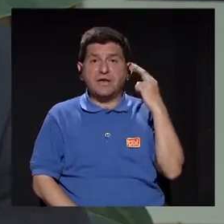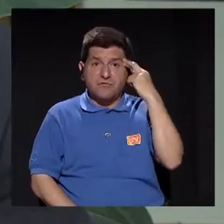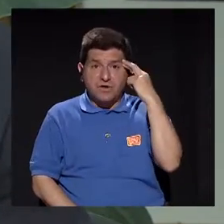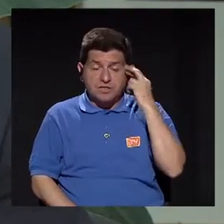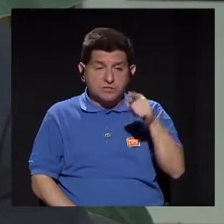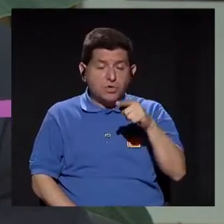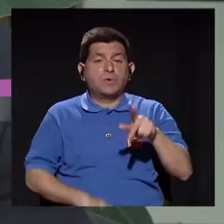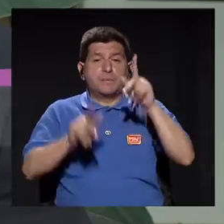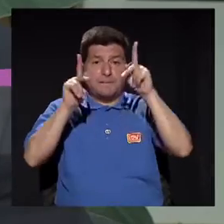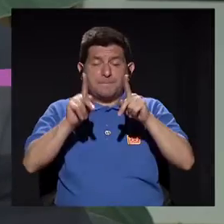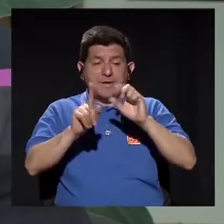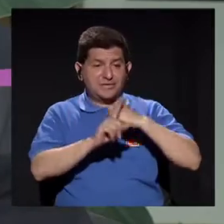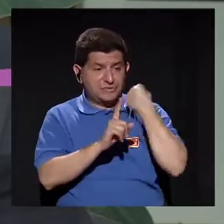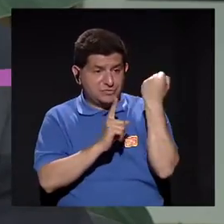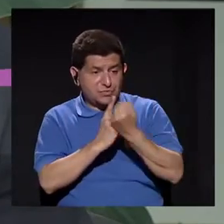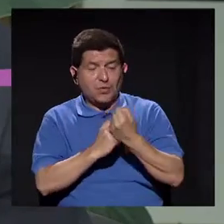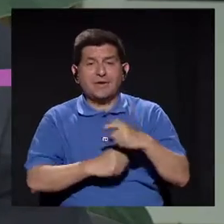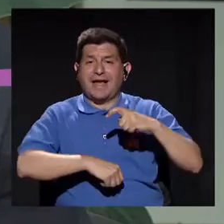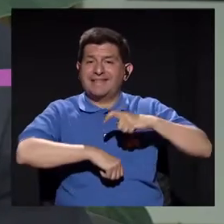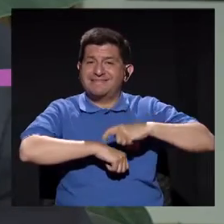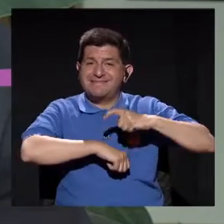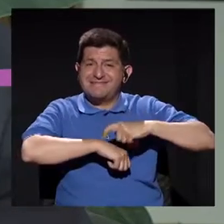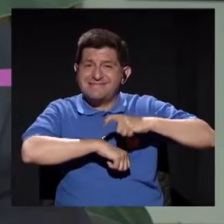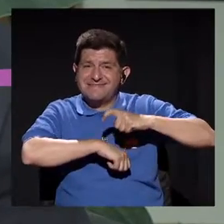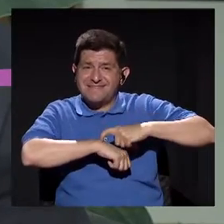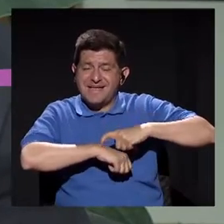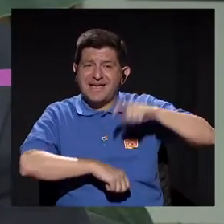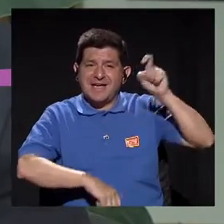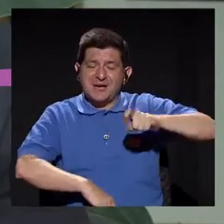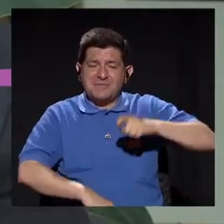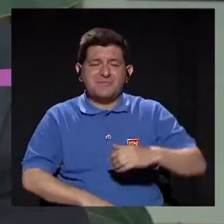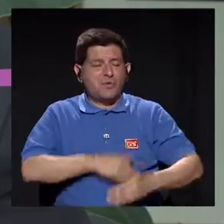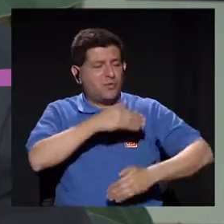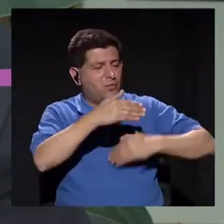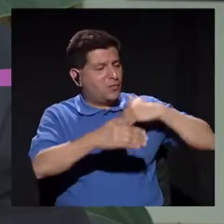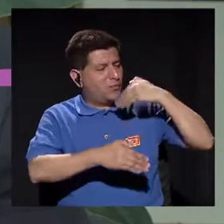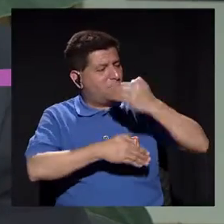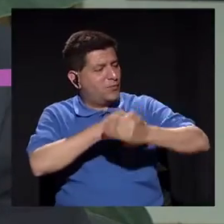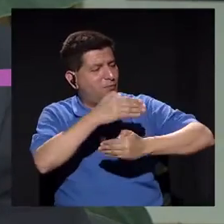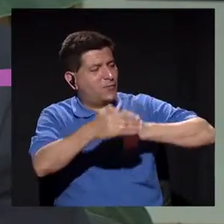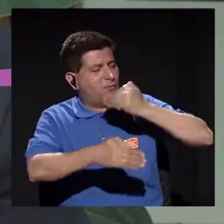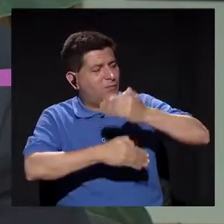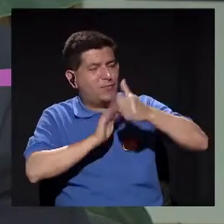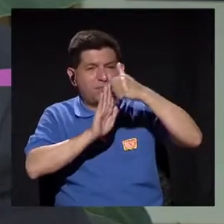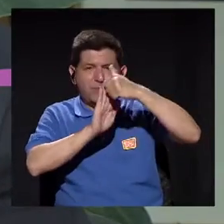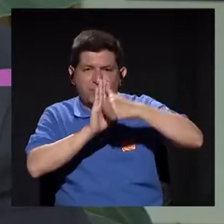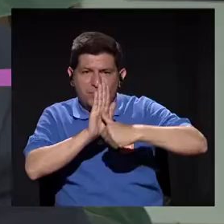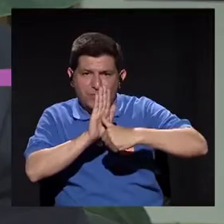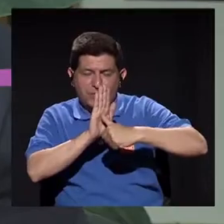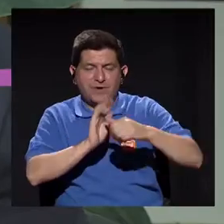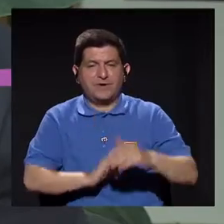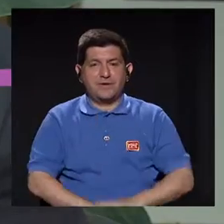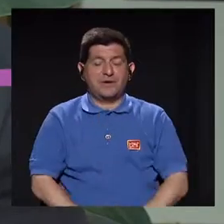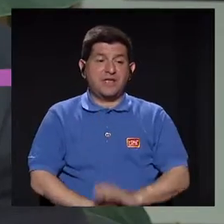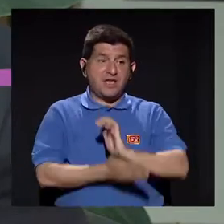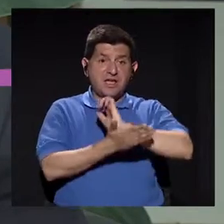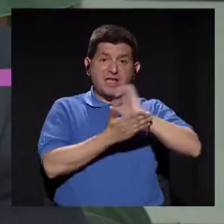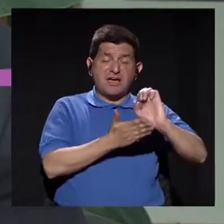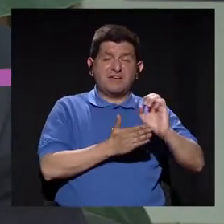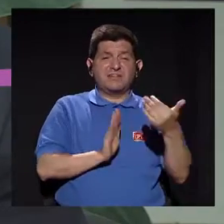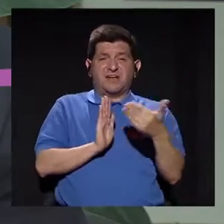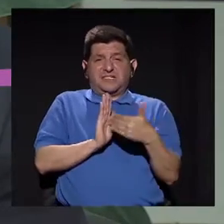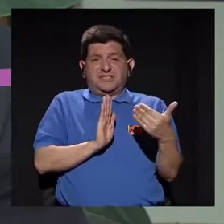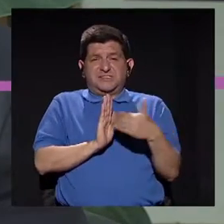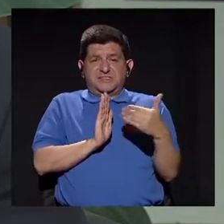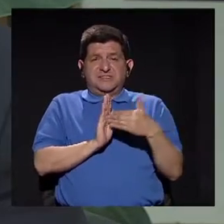condiciones que va a llevar el paciente, por el tiempo que se va a realizar el procedimiento quirúrgico y por supuesto para evitar